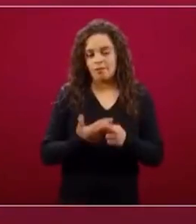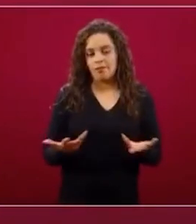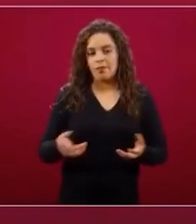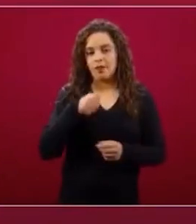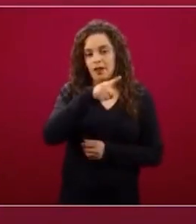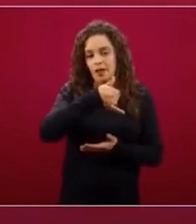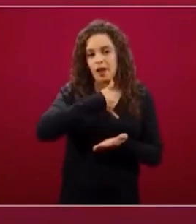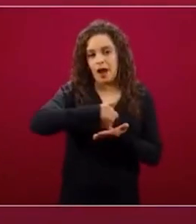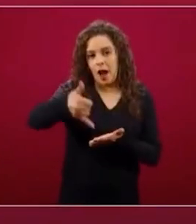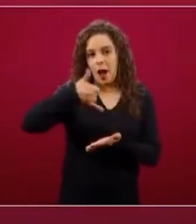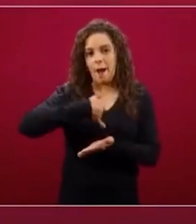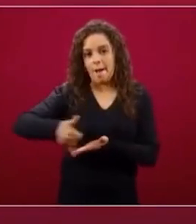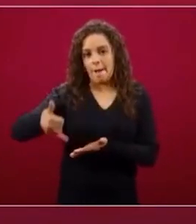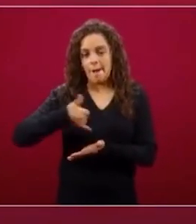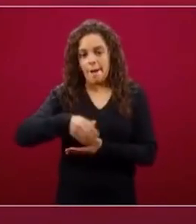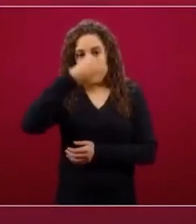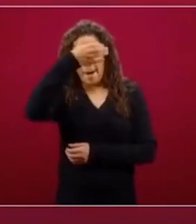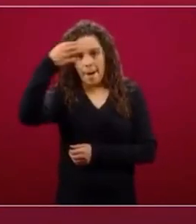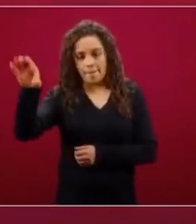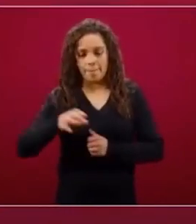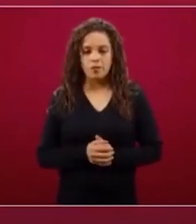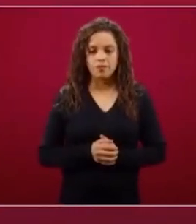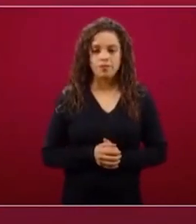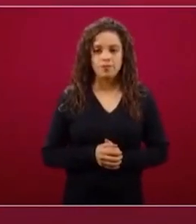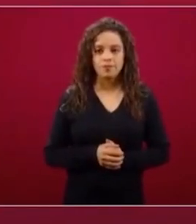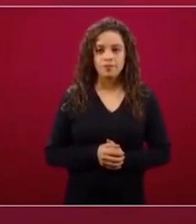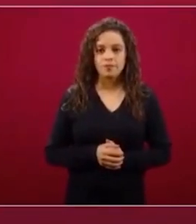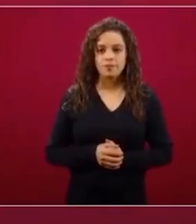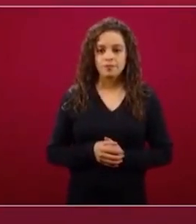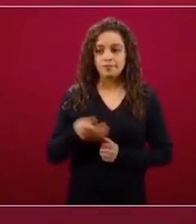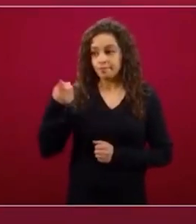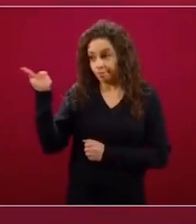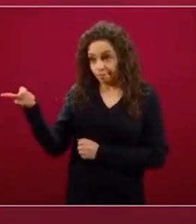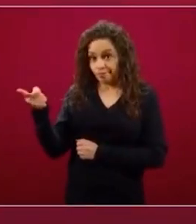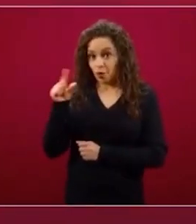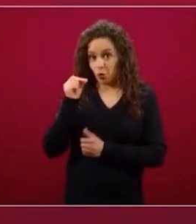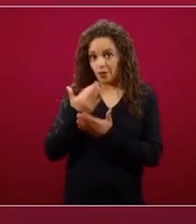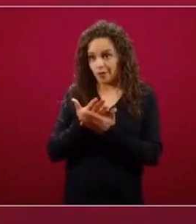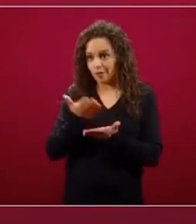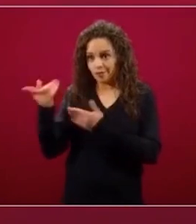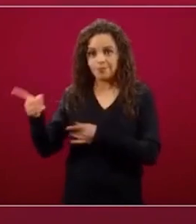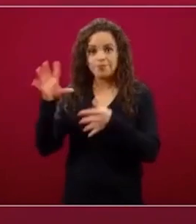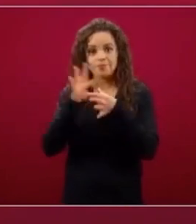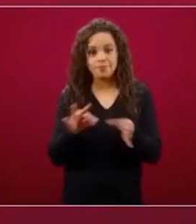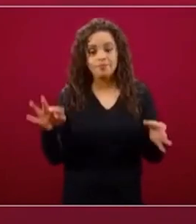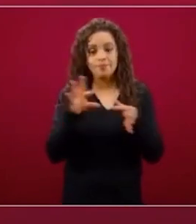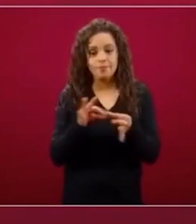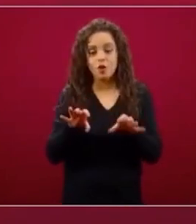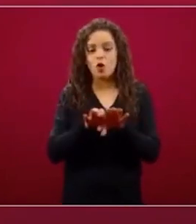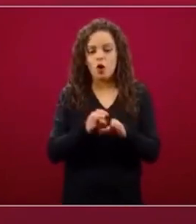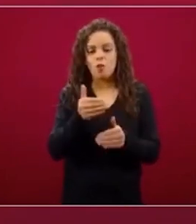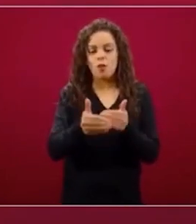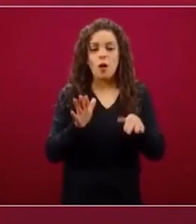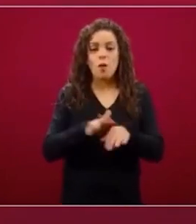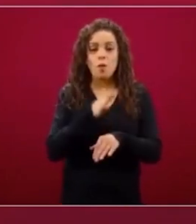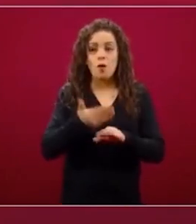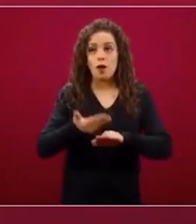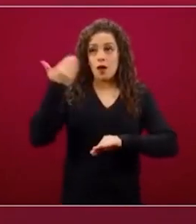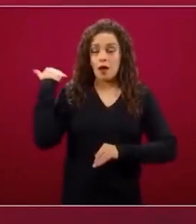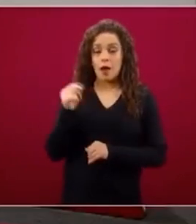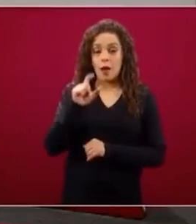Como señalaba el subsecretario Víctor Suárez, dará cuenta de cómo vamos avanzando, ya que el día 20 de mayo pasado